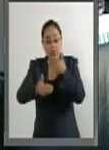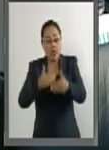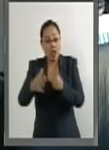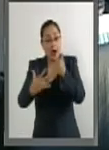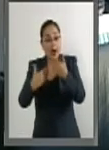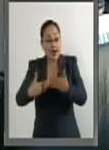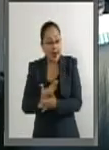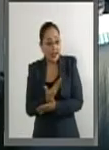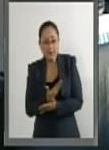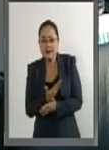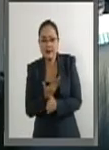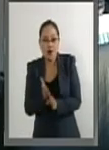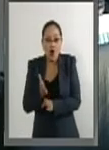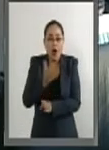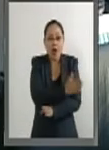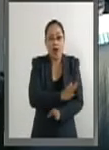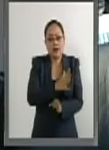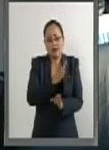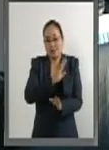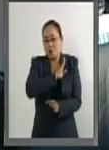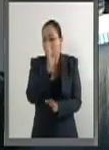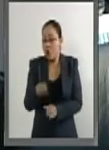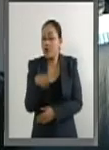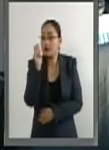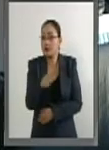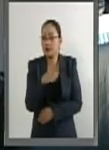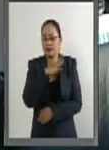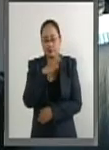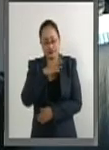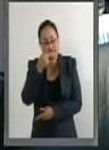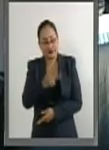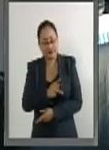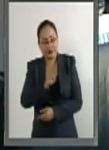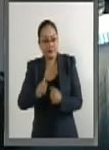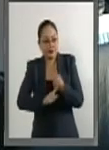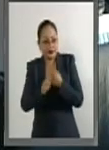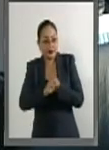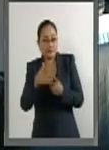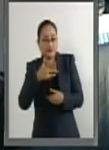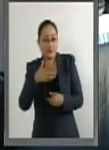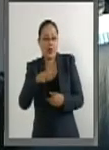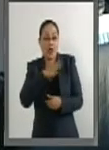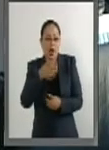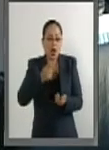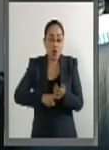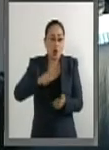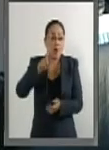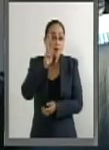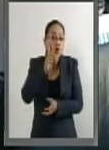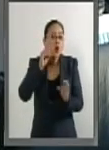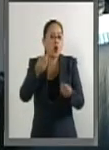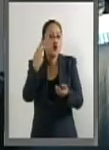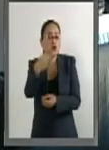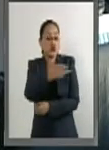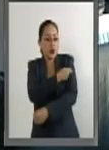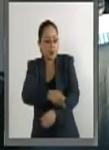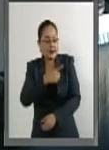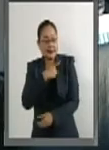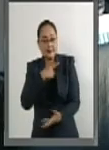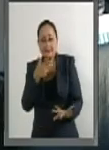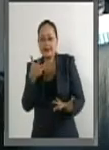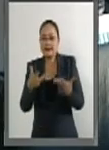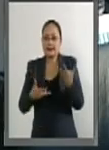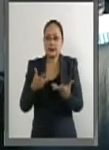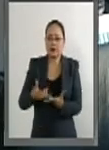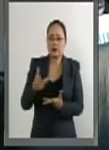no nato. Y es parte de verdad del duelo que debe tener una mujer y una familia. Muchas veces